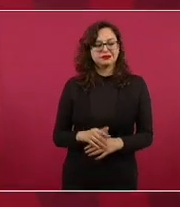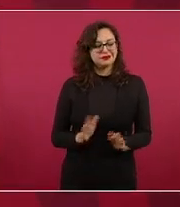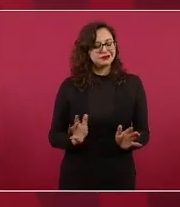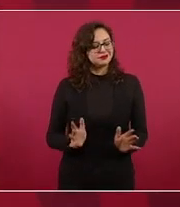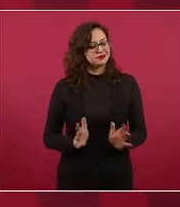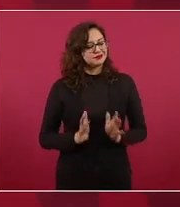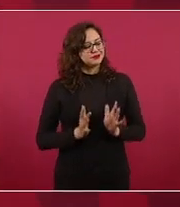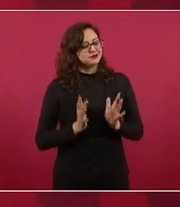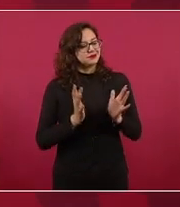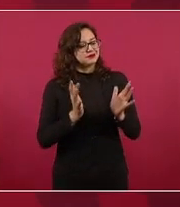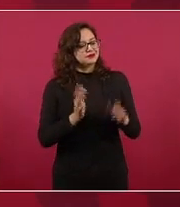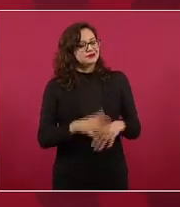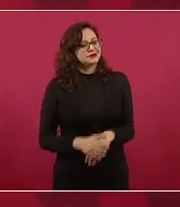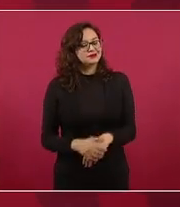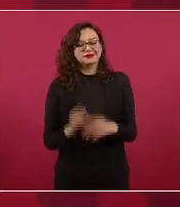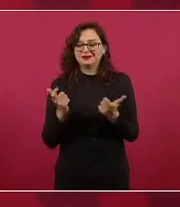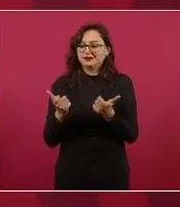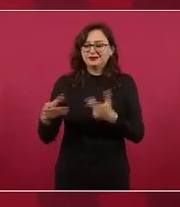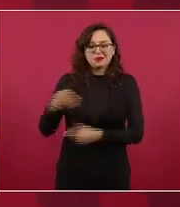para en la economía